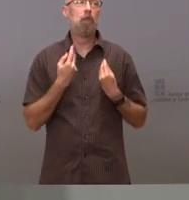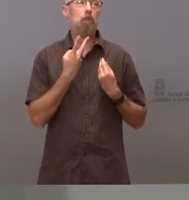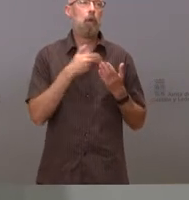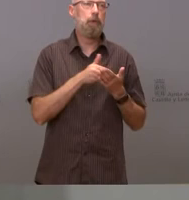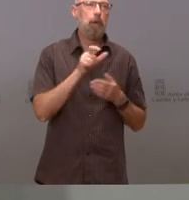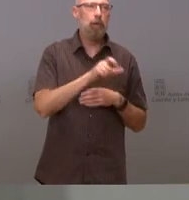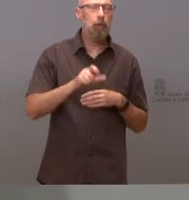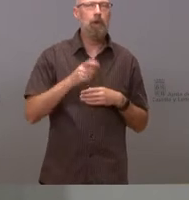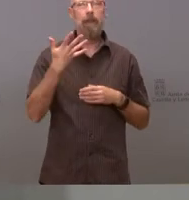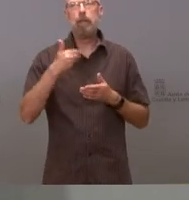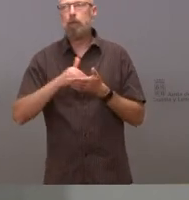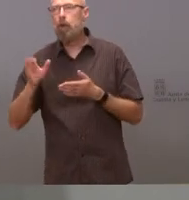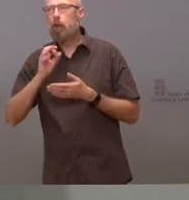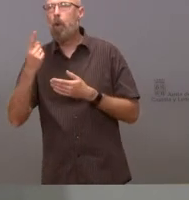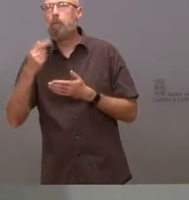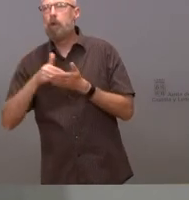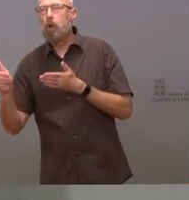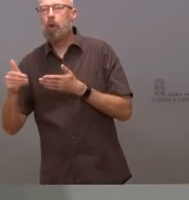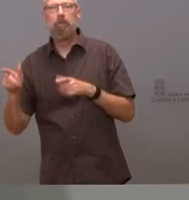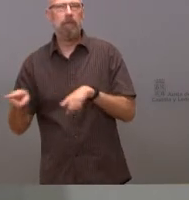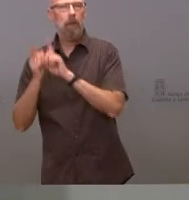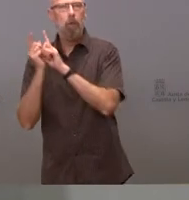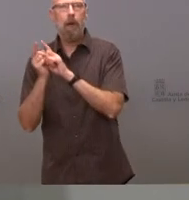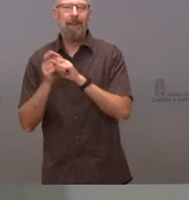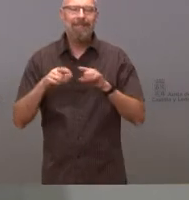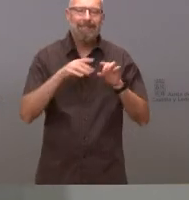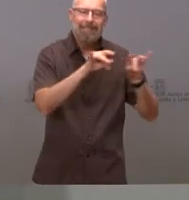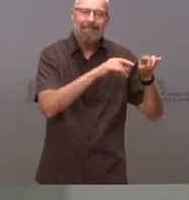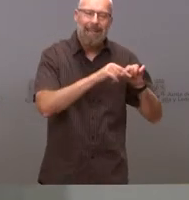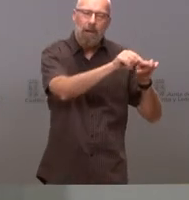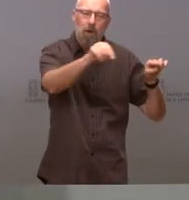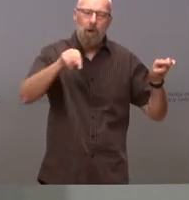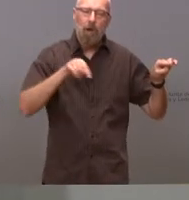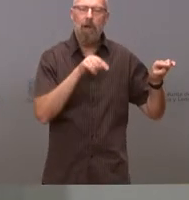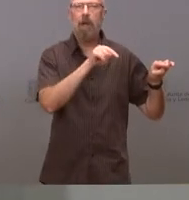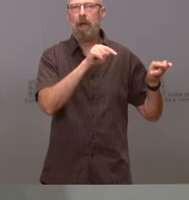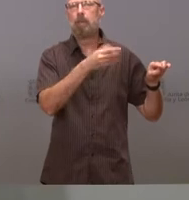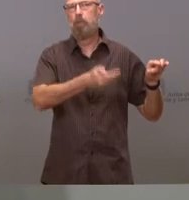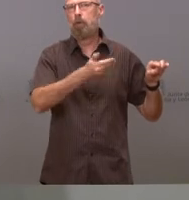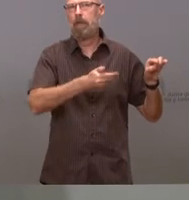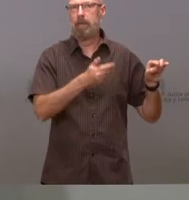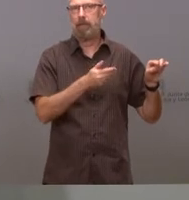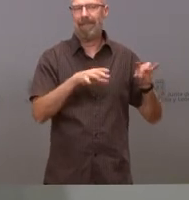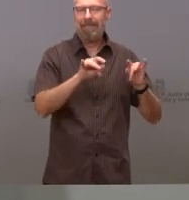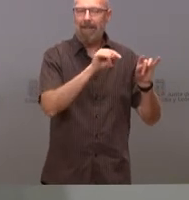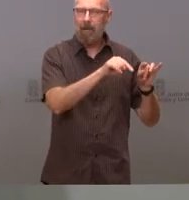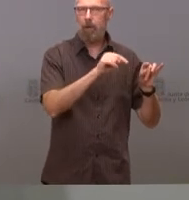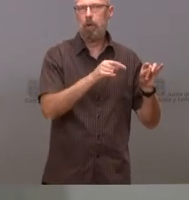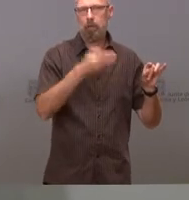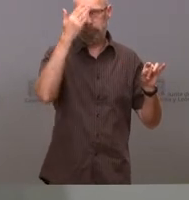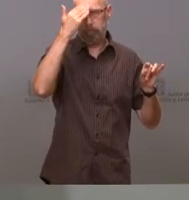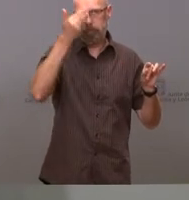porque en la lucha y en la prevención de la lucha contra el incendio y en la conservación del medio natural que es el medio natural de todos los españoles esa